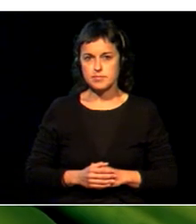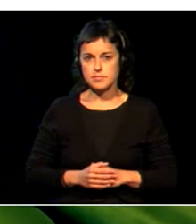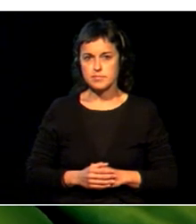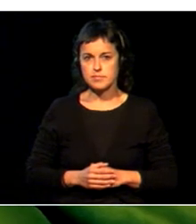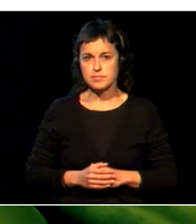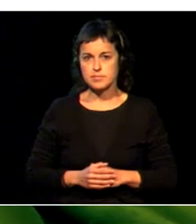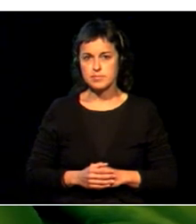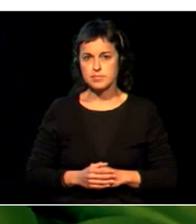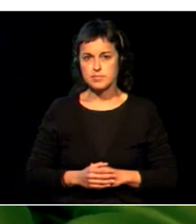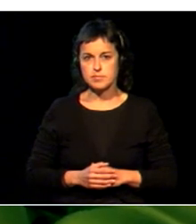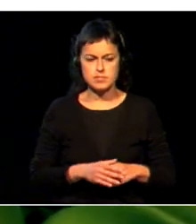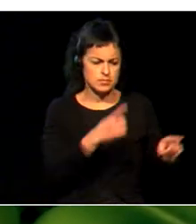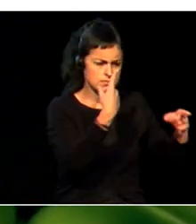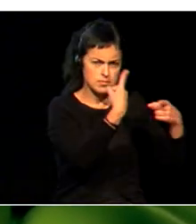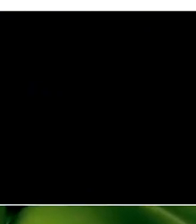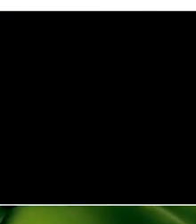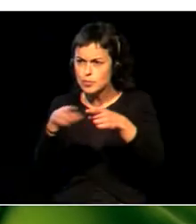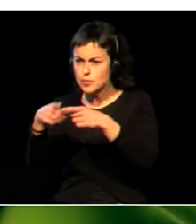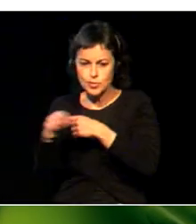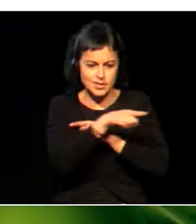Ezberdintasunetatik ikusten duena.